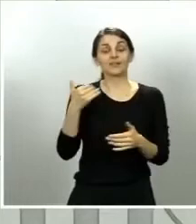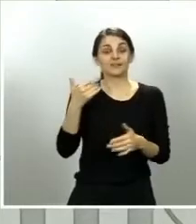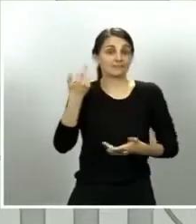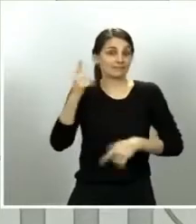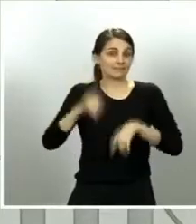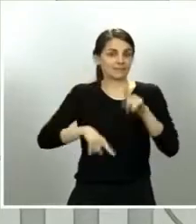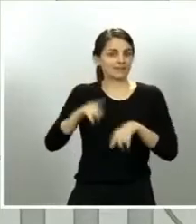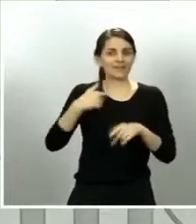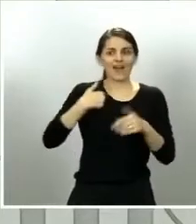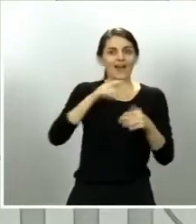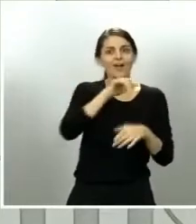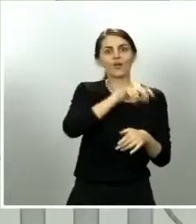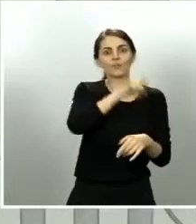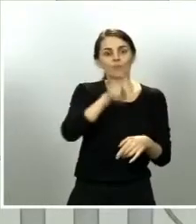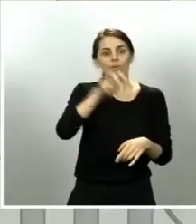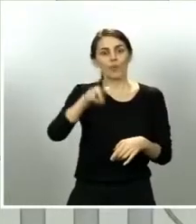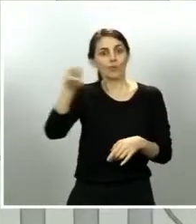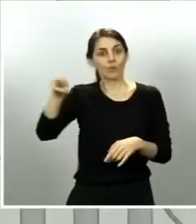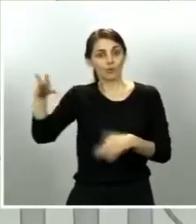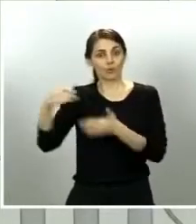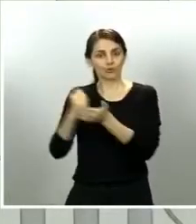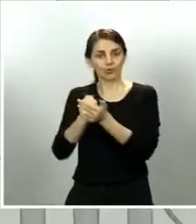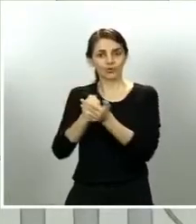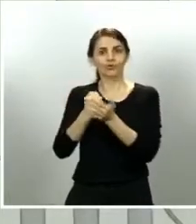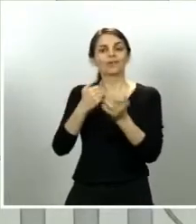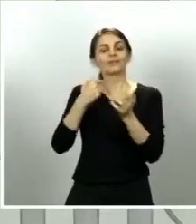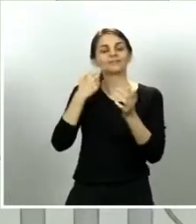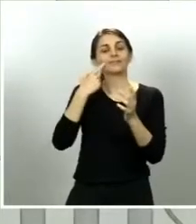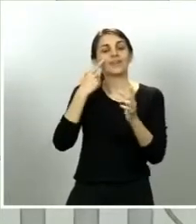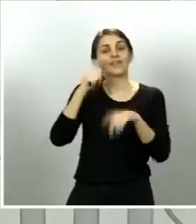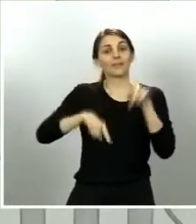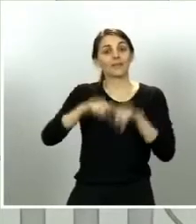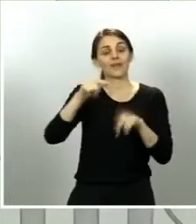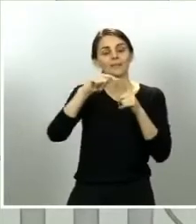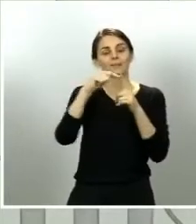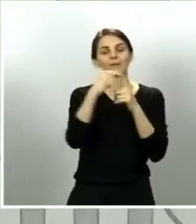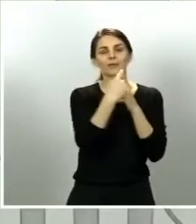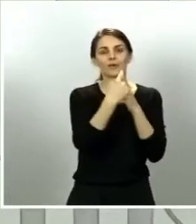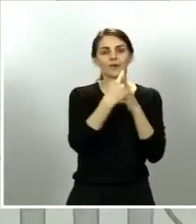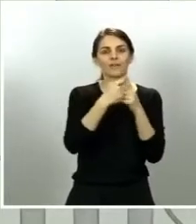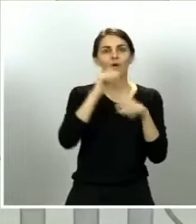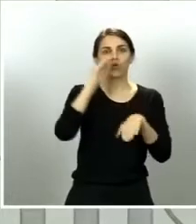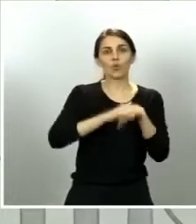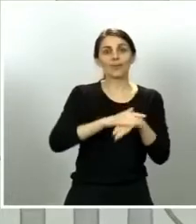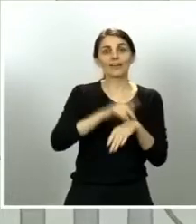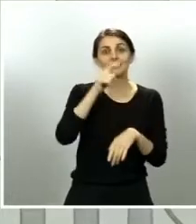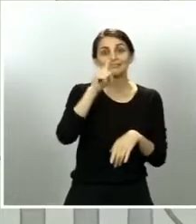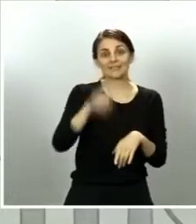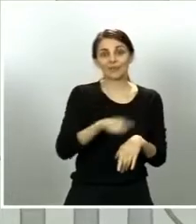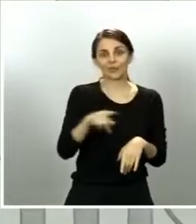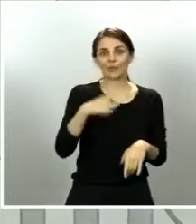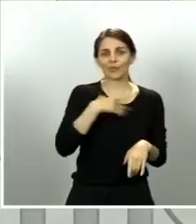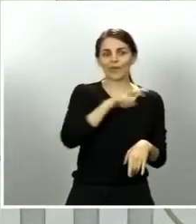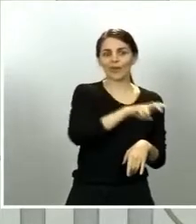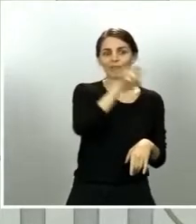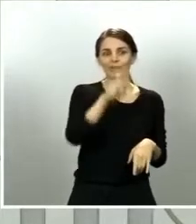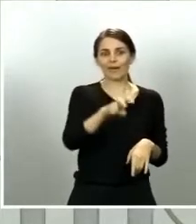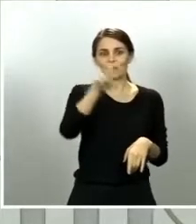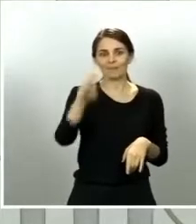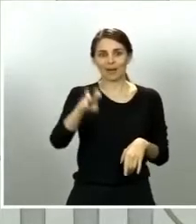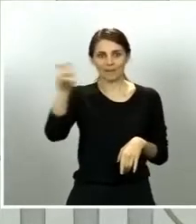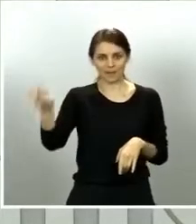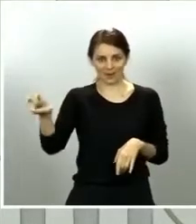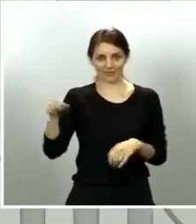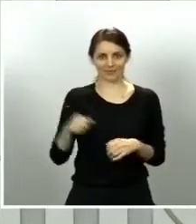decide si se progresa de fase o no. Habrá órdenes asociadas a cada una de estas fases, en que se indicarán